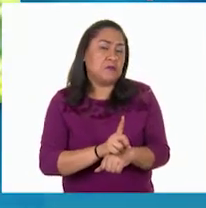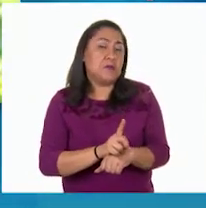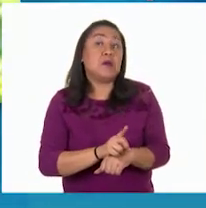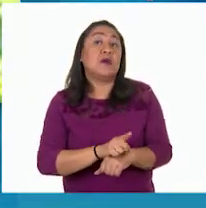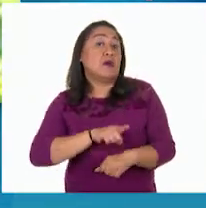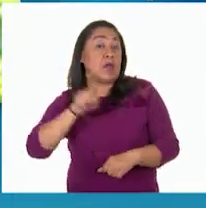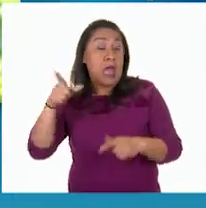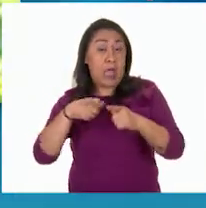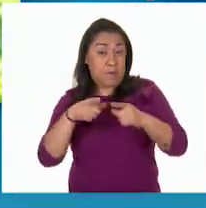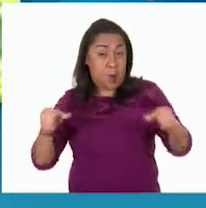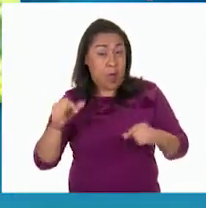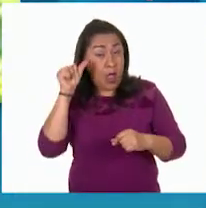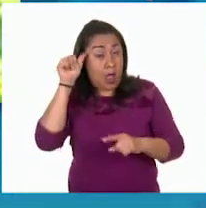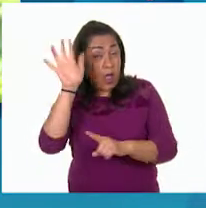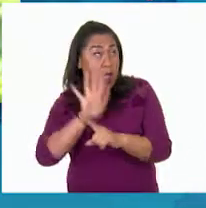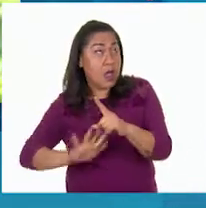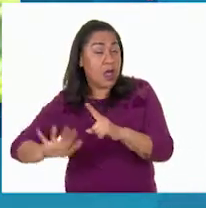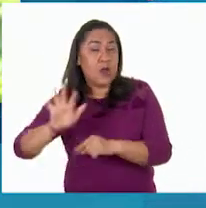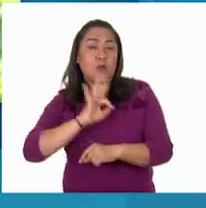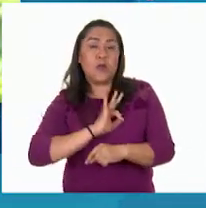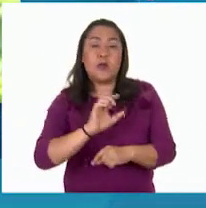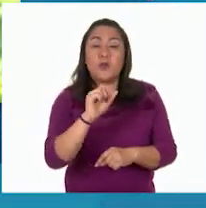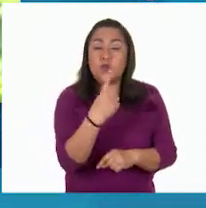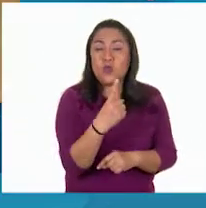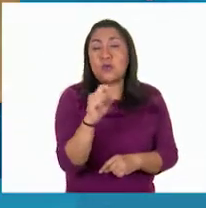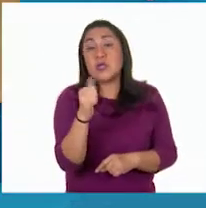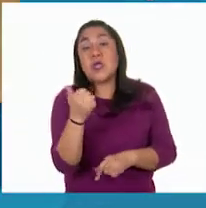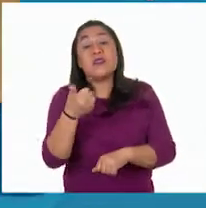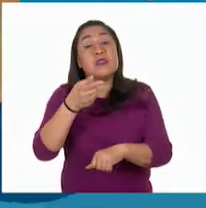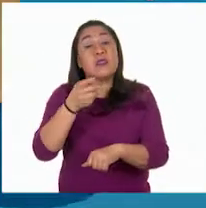Japón o Asia, y ahí son 21 o 26 días.